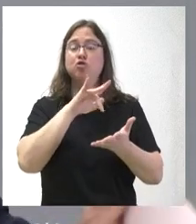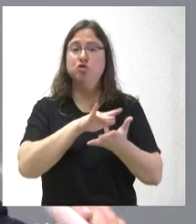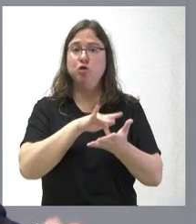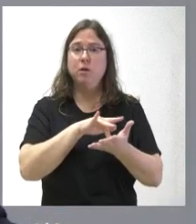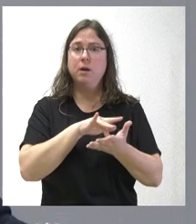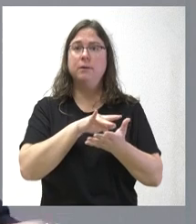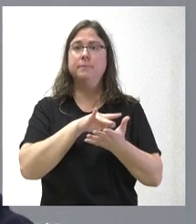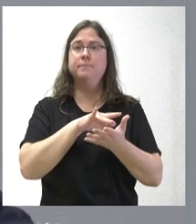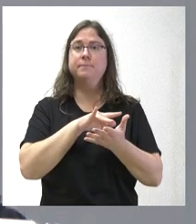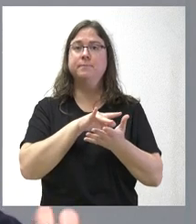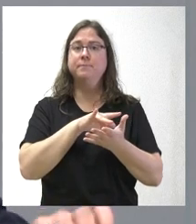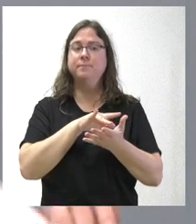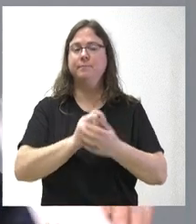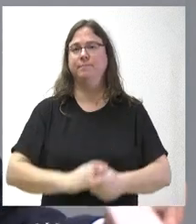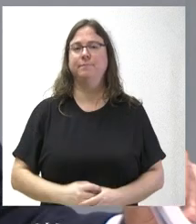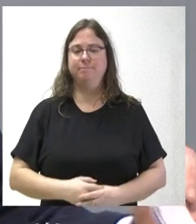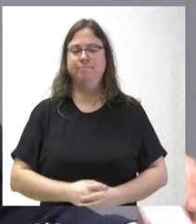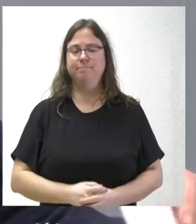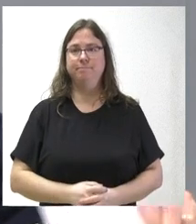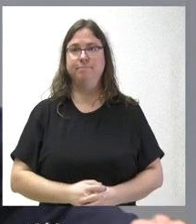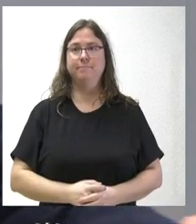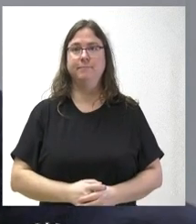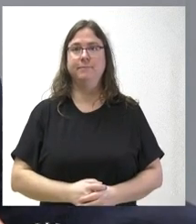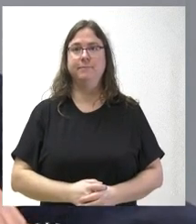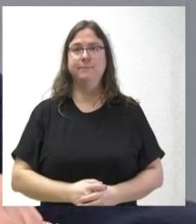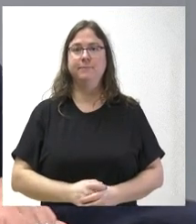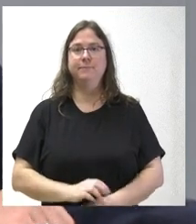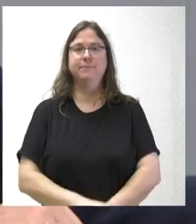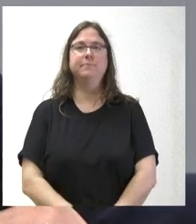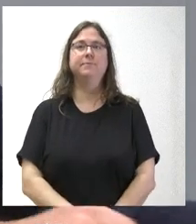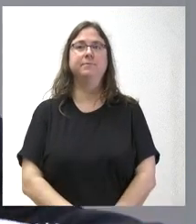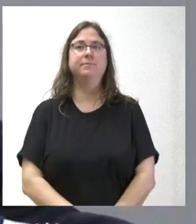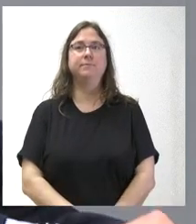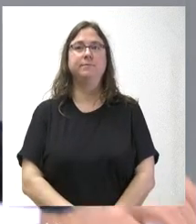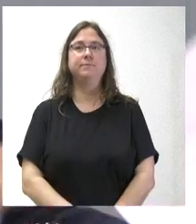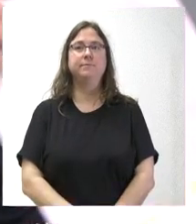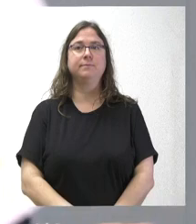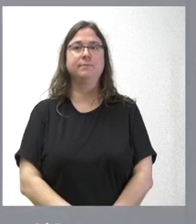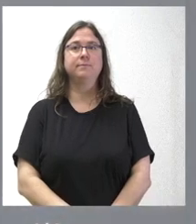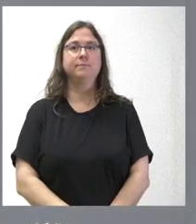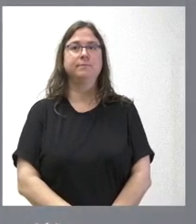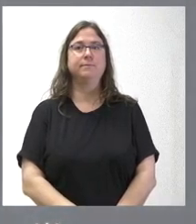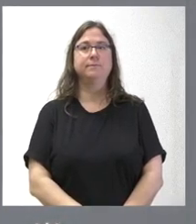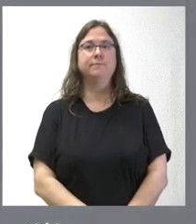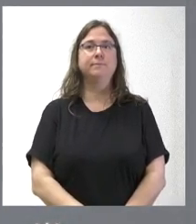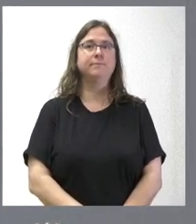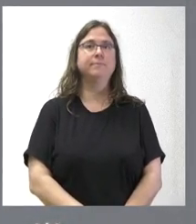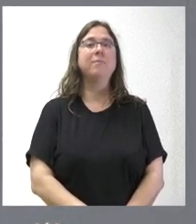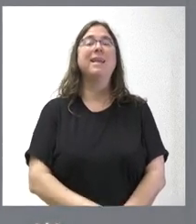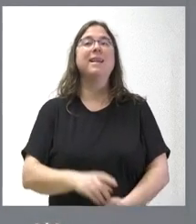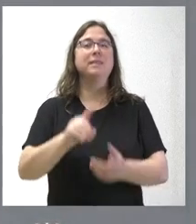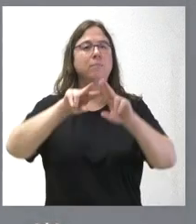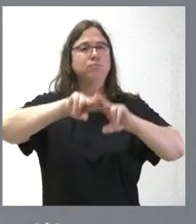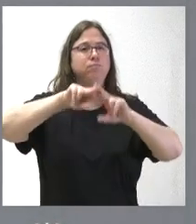unos datos de